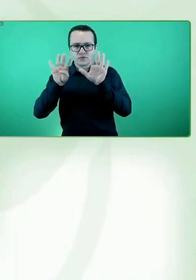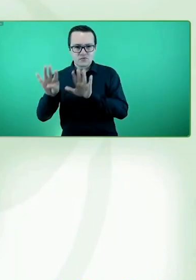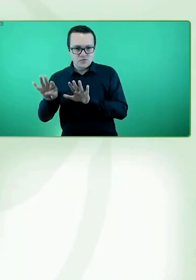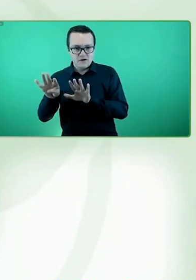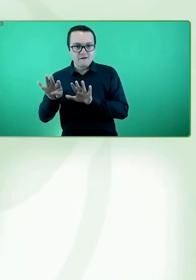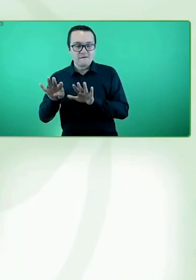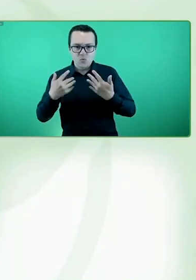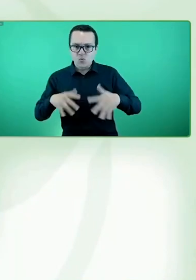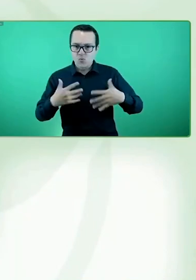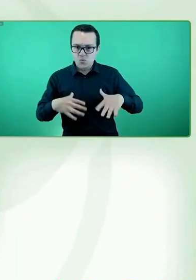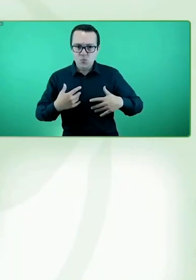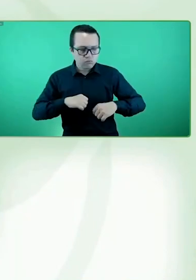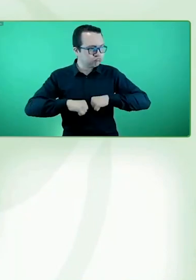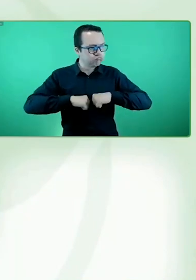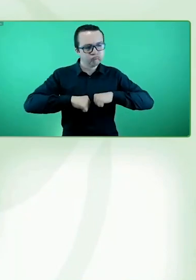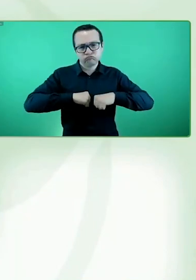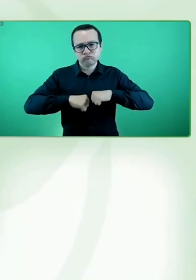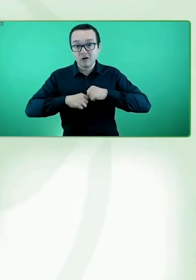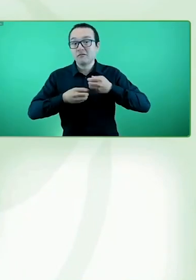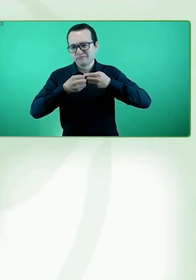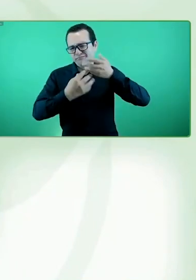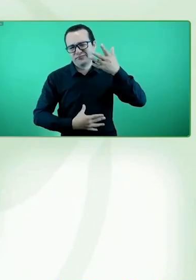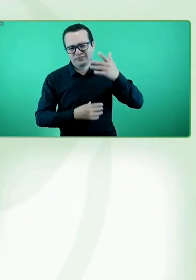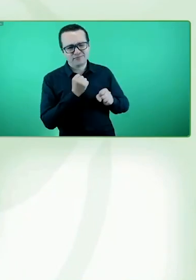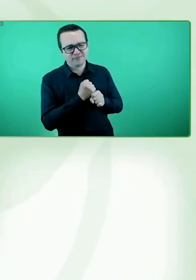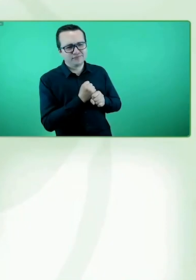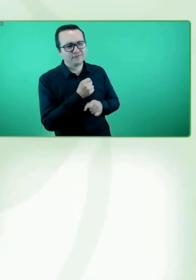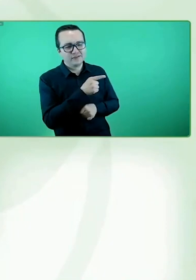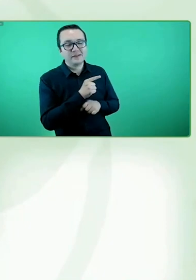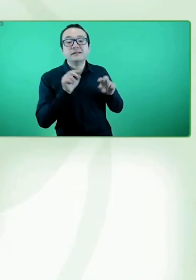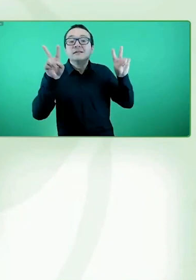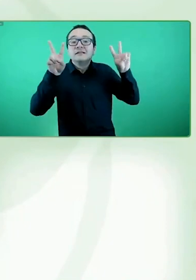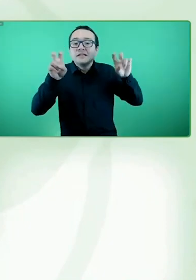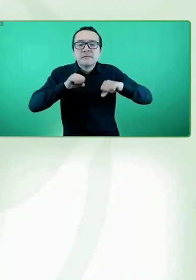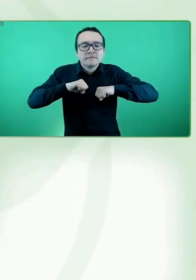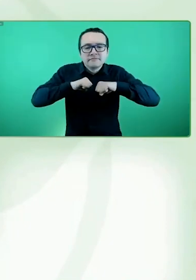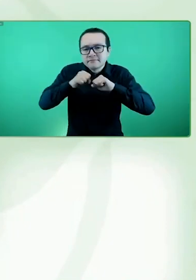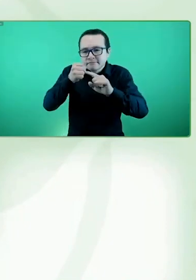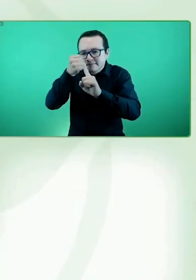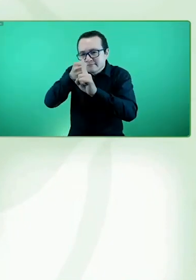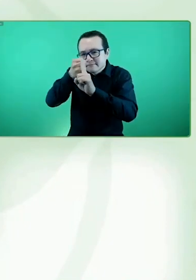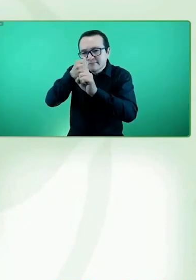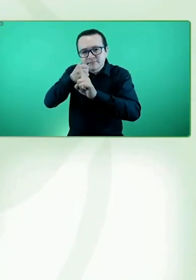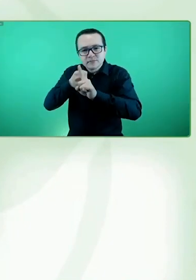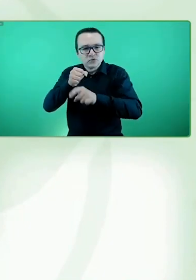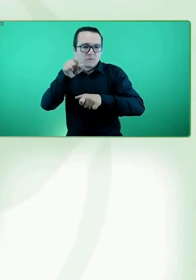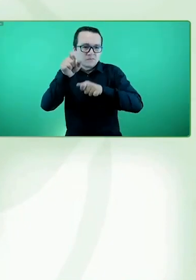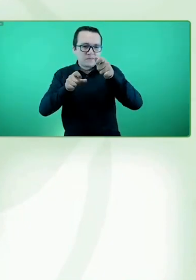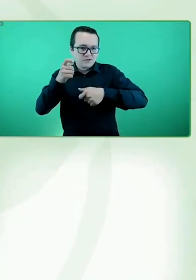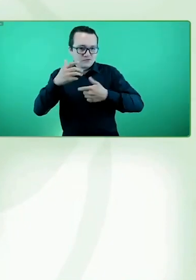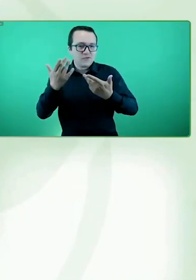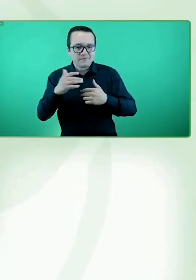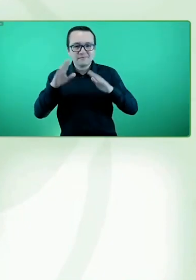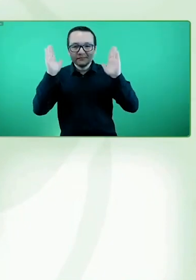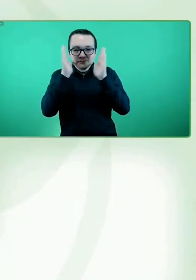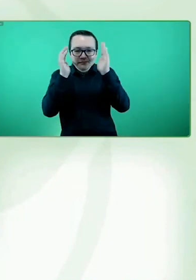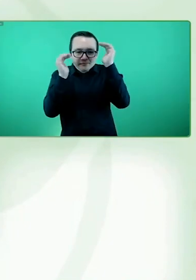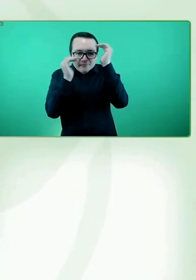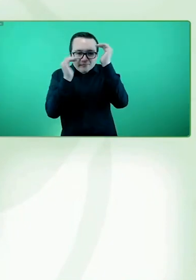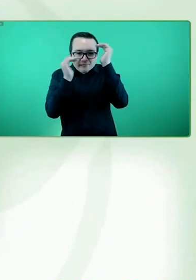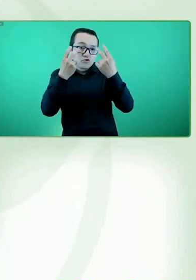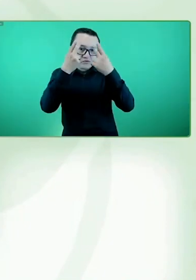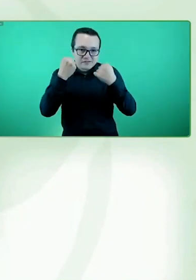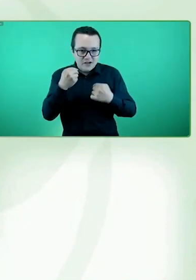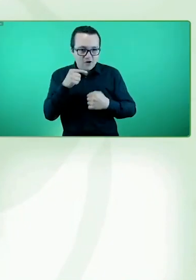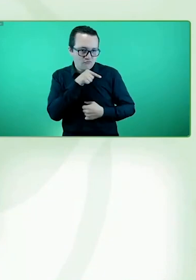pero particularmente de las personas ciegas y con baja visión. Y además, recientemente también es miembro del directorio